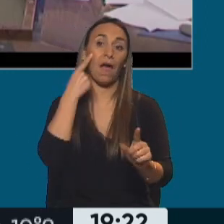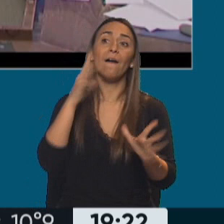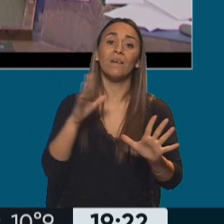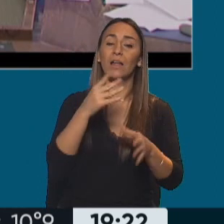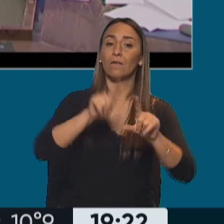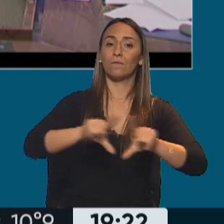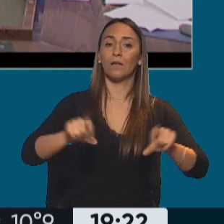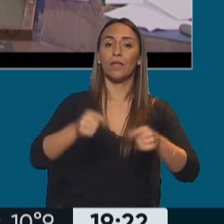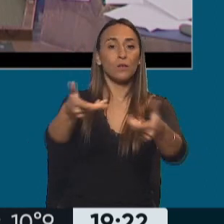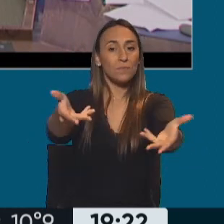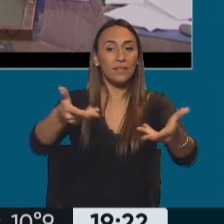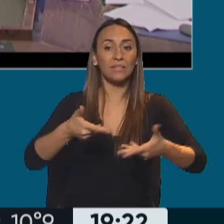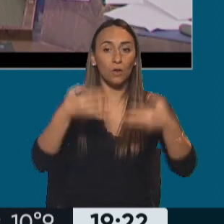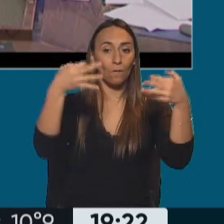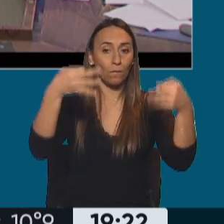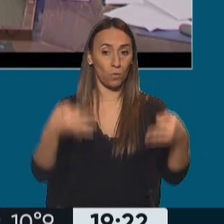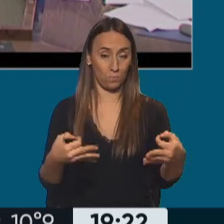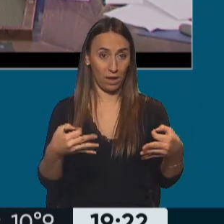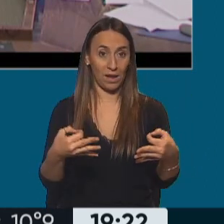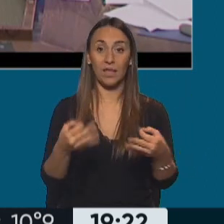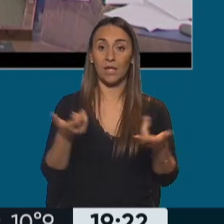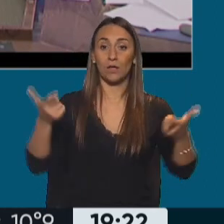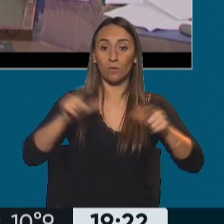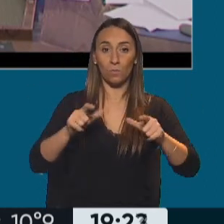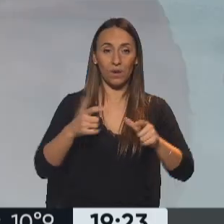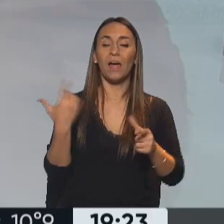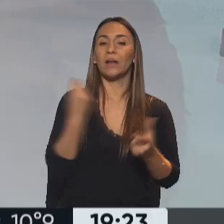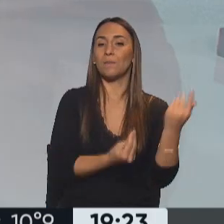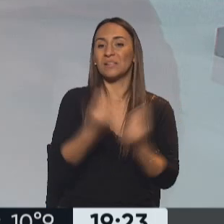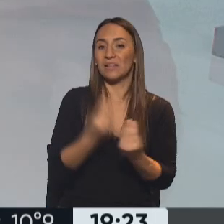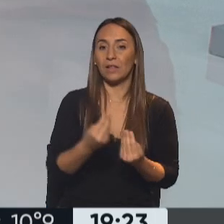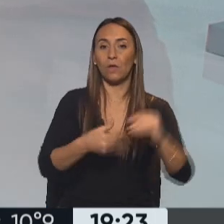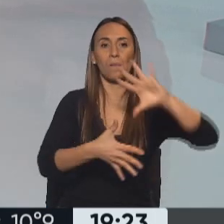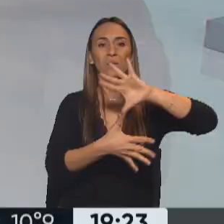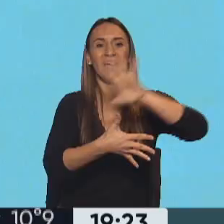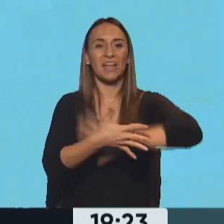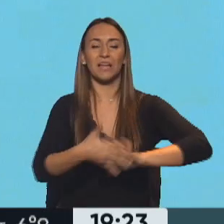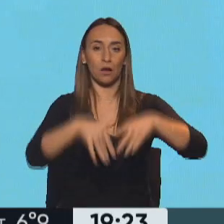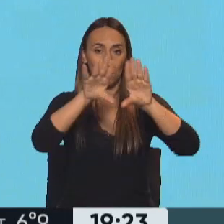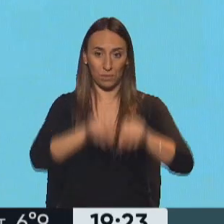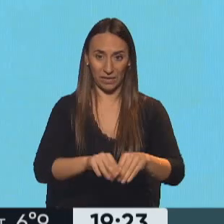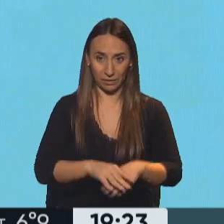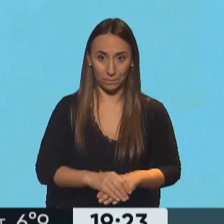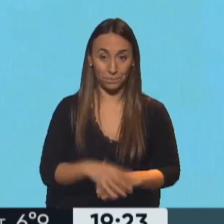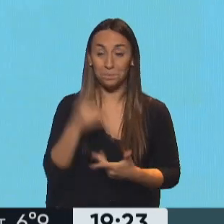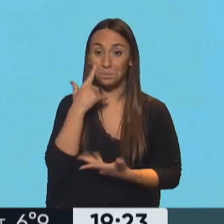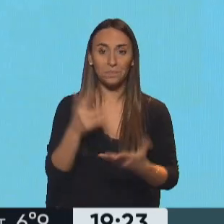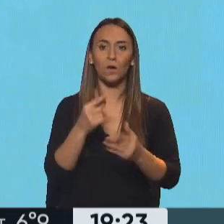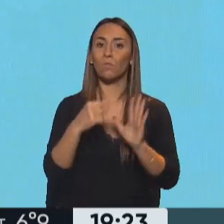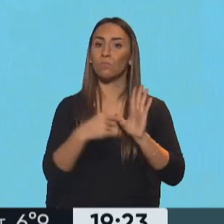formal a estos países y la cumbre representa a todo el continente. Hay un dato cortito y al pie.